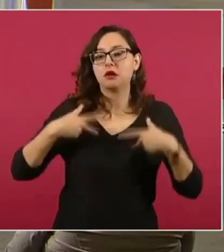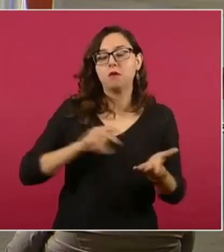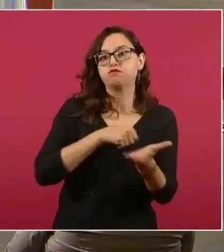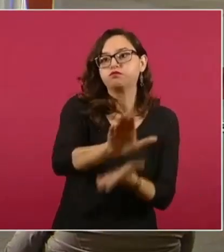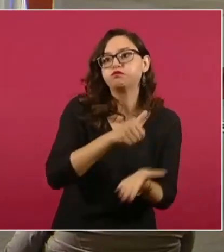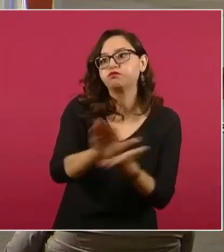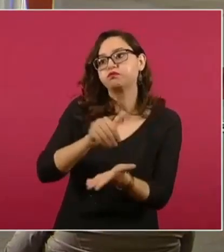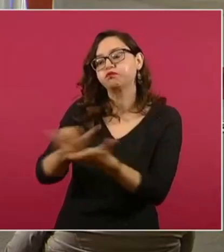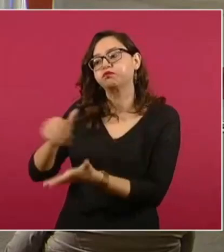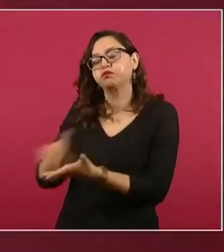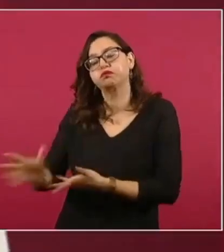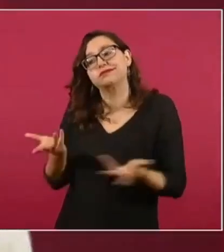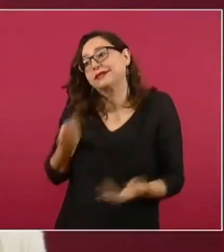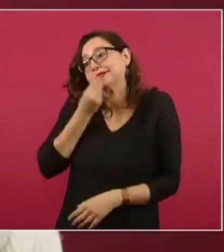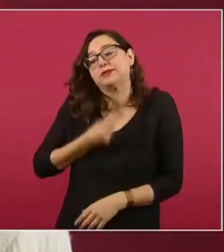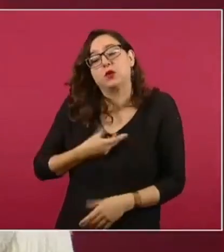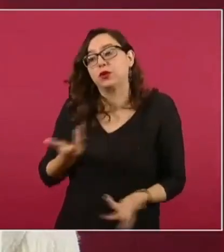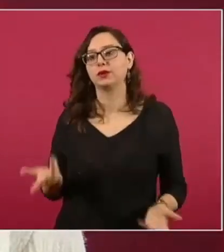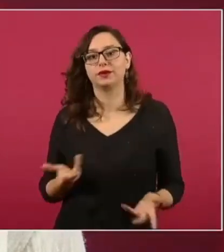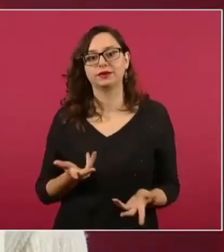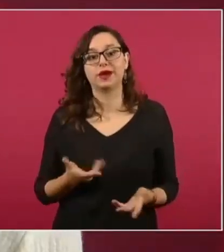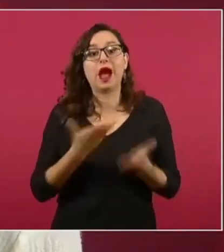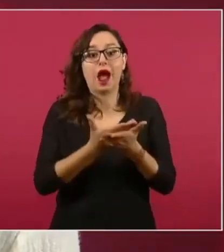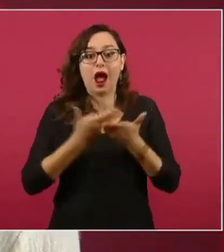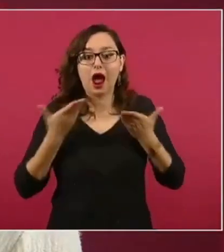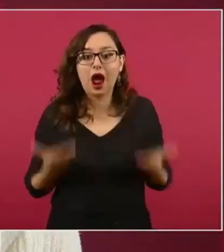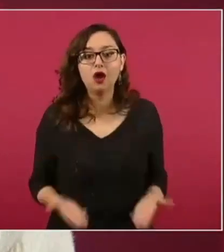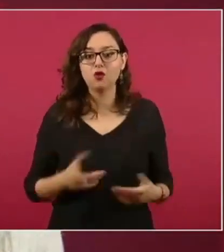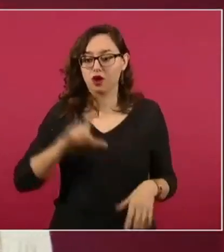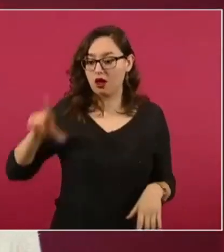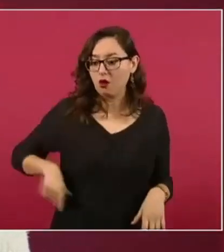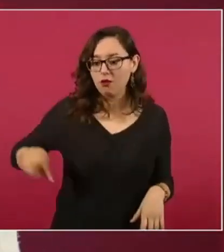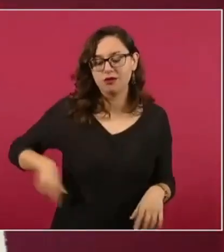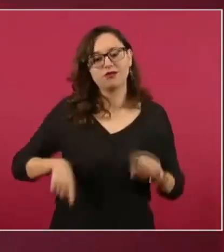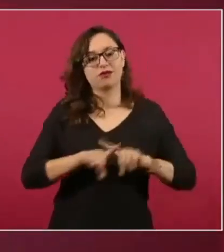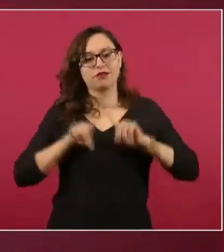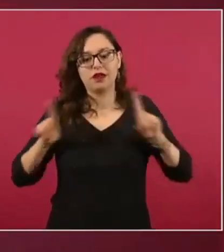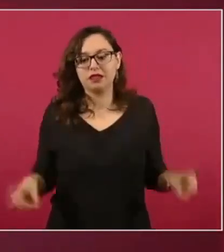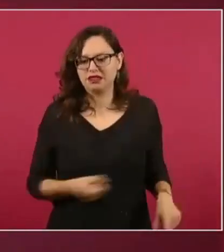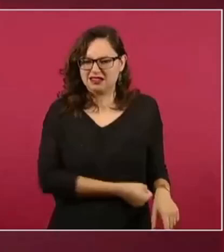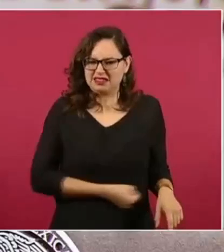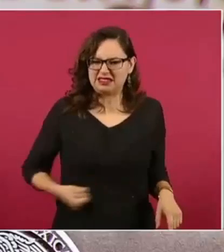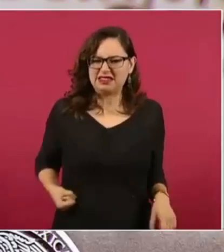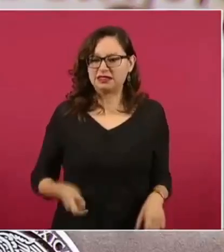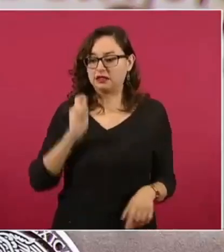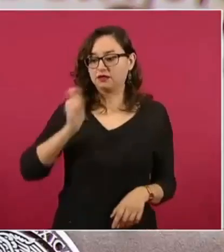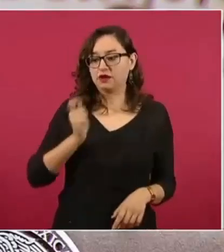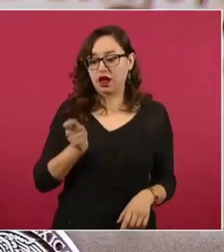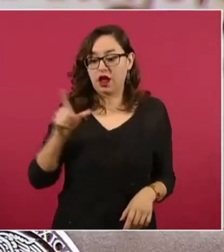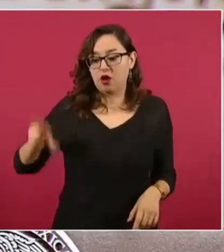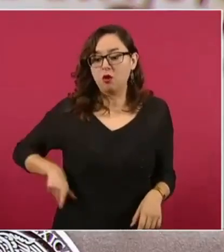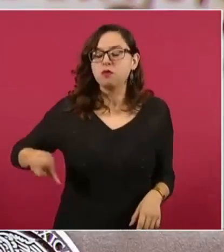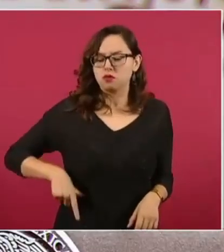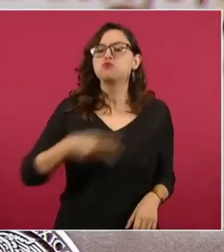Esta austeridad parte del principio de que no puede haber gobierno rico con pueblo pobre. Sin embargo, como